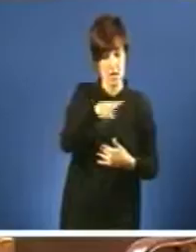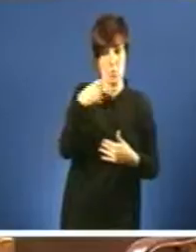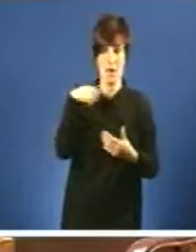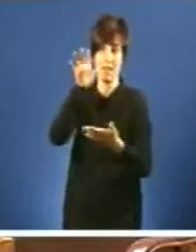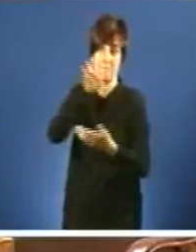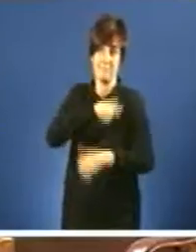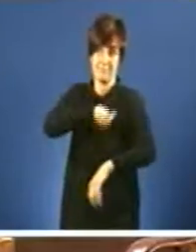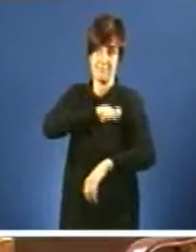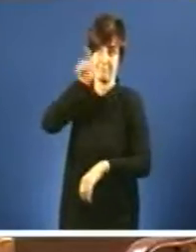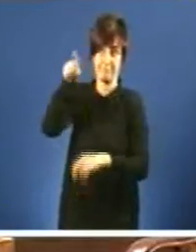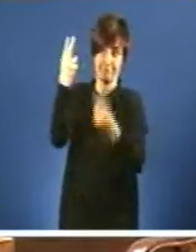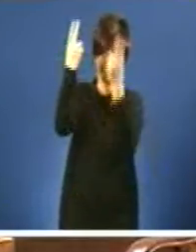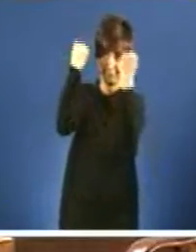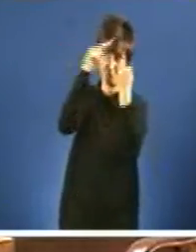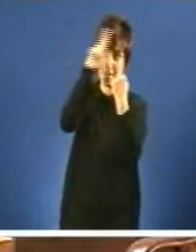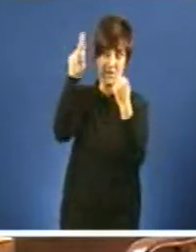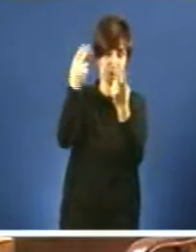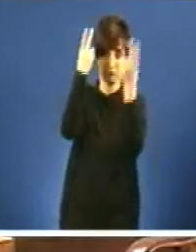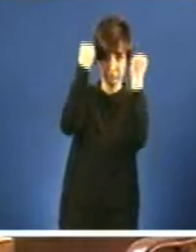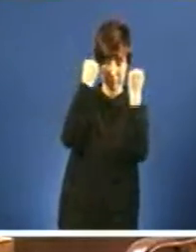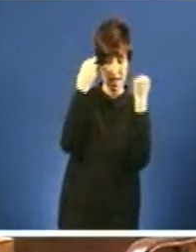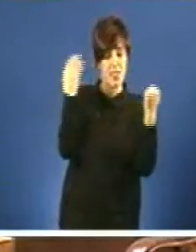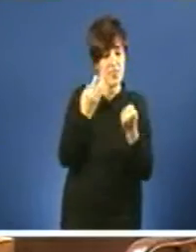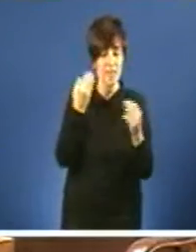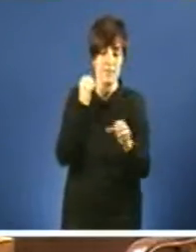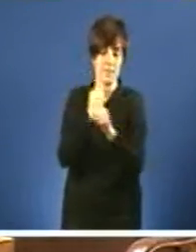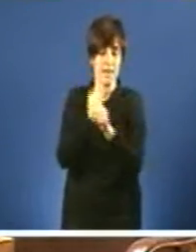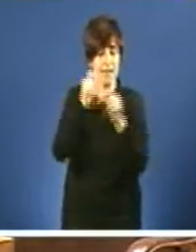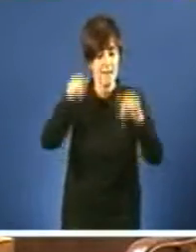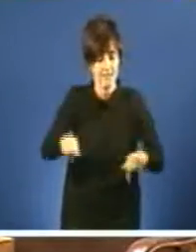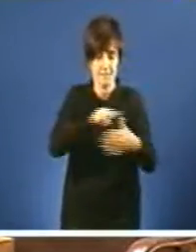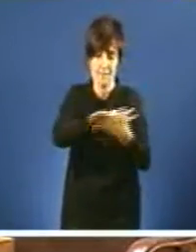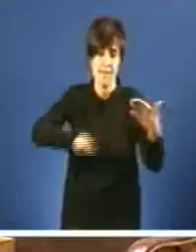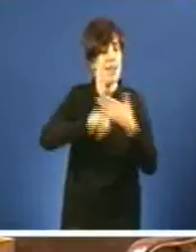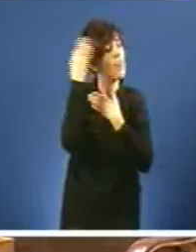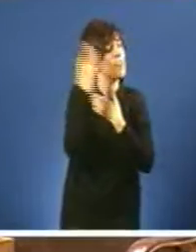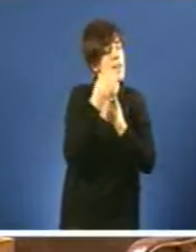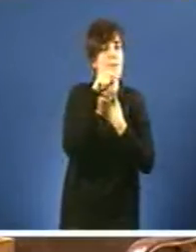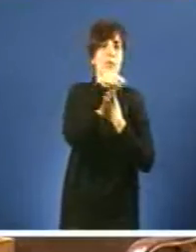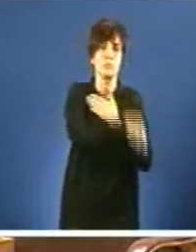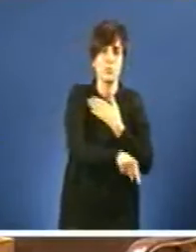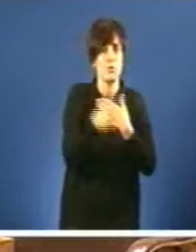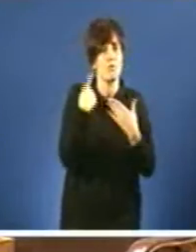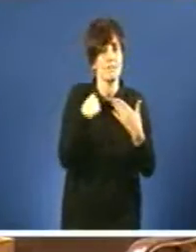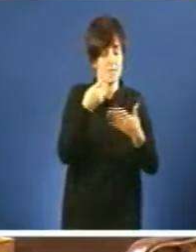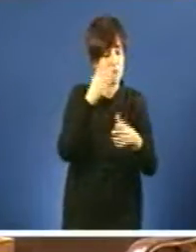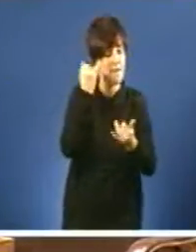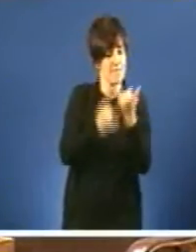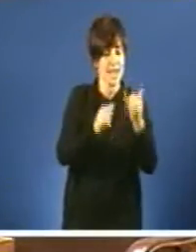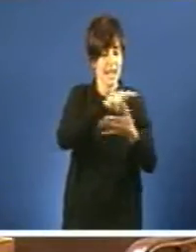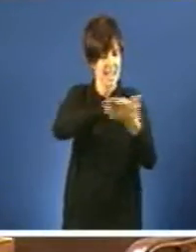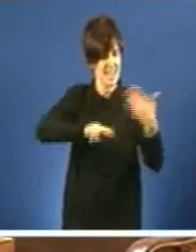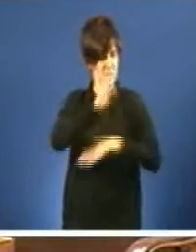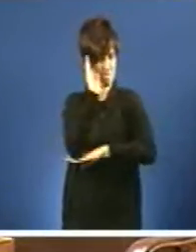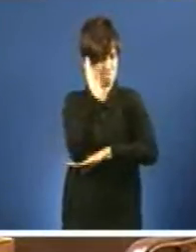ser ser como presidente deste país. Señor Feijó, renuncia a ser servidor da doma e castración de Galiza. Non condene a